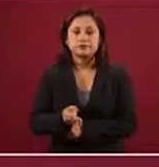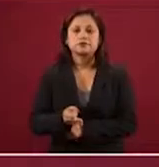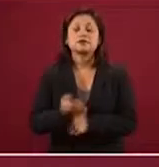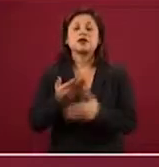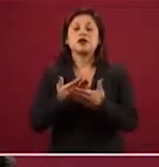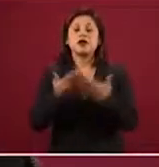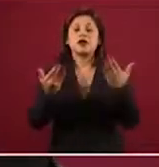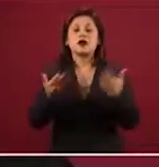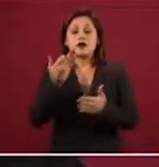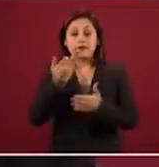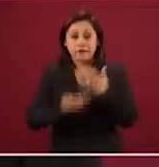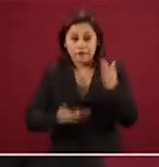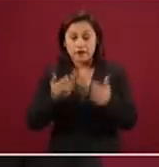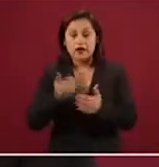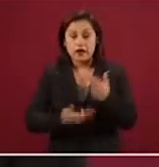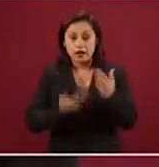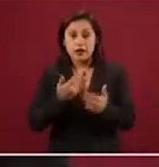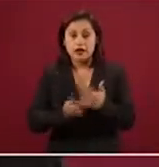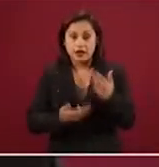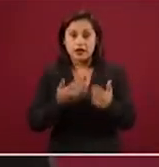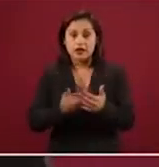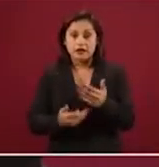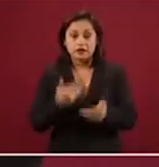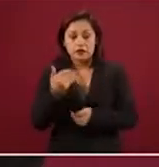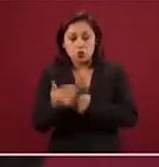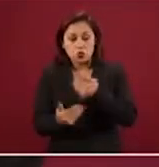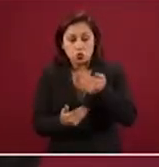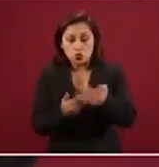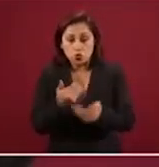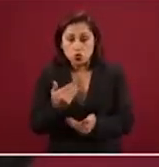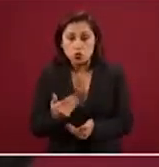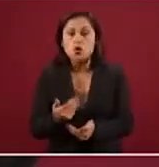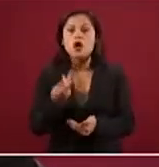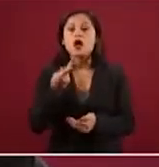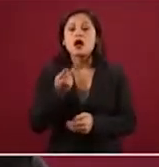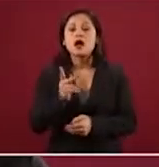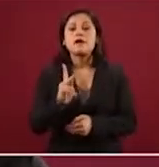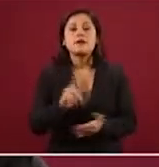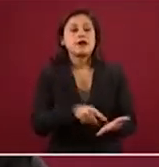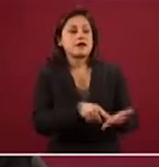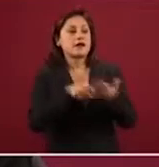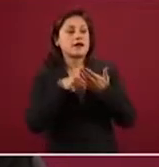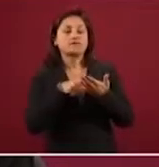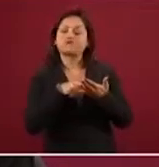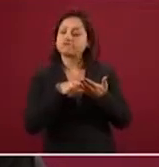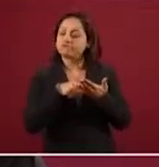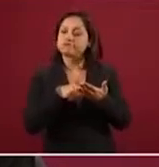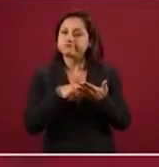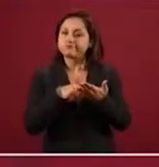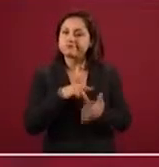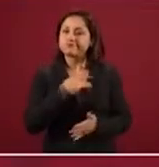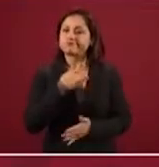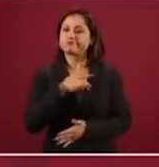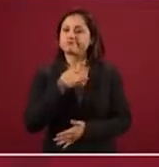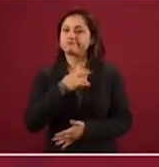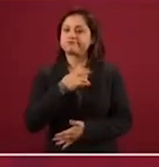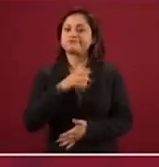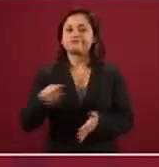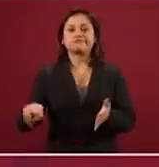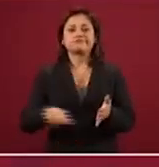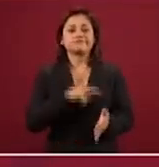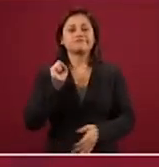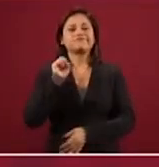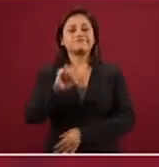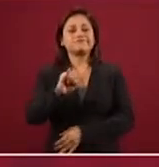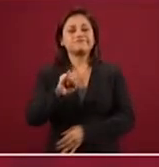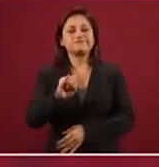enero, etcétera, etcétera, por ese respaldo nosotros ya damos por un hecho que el tratado ha sido aprobado y nos